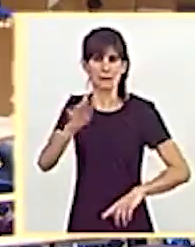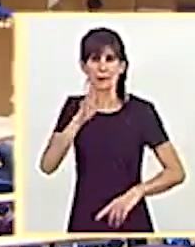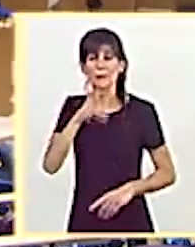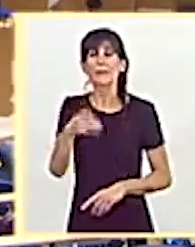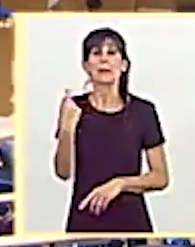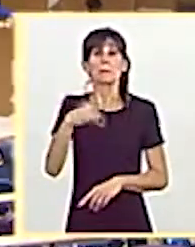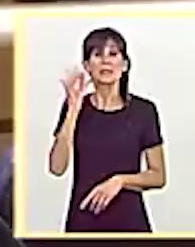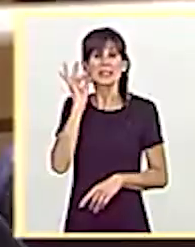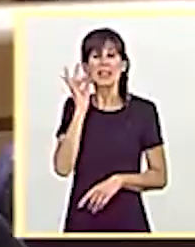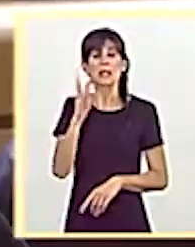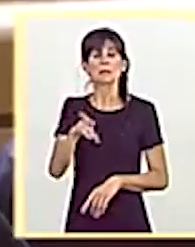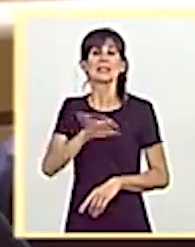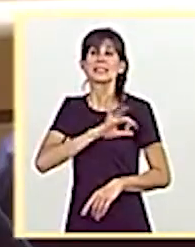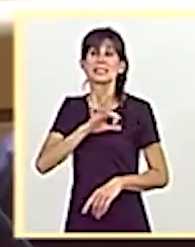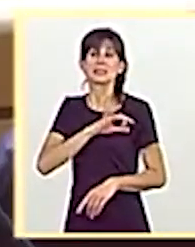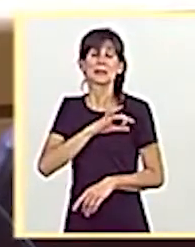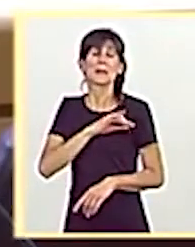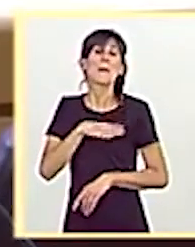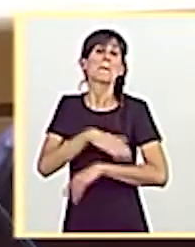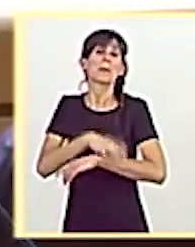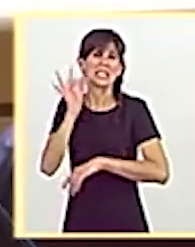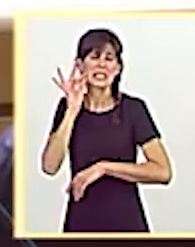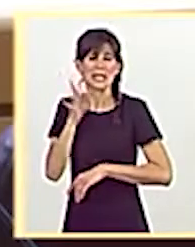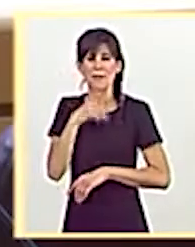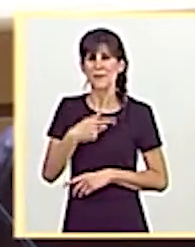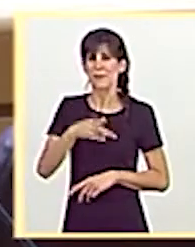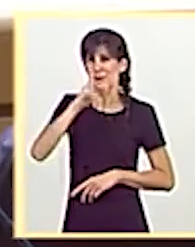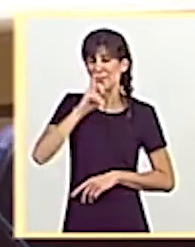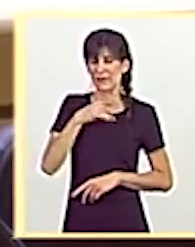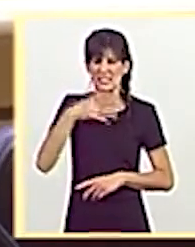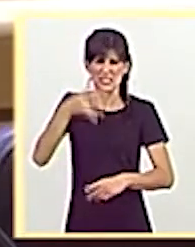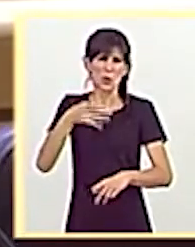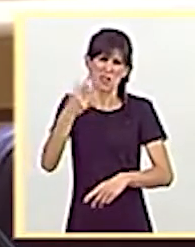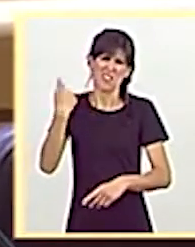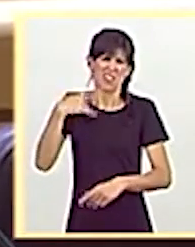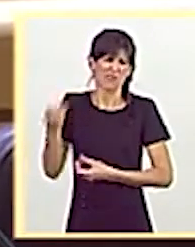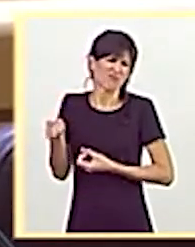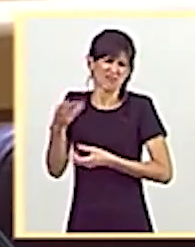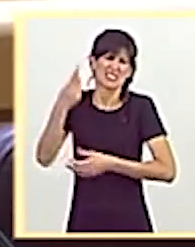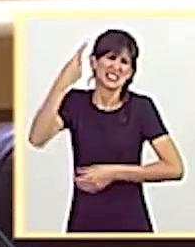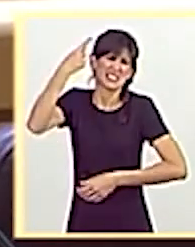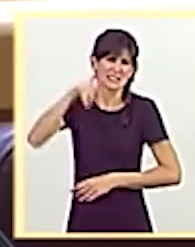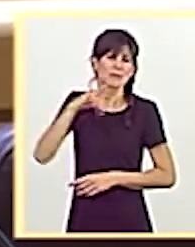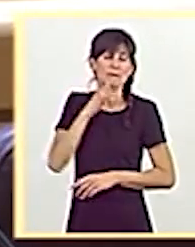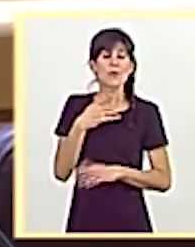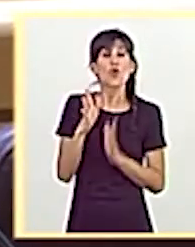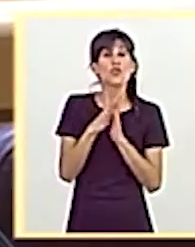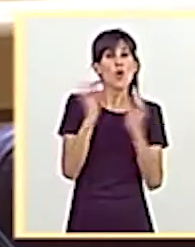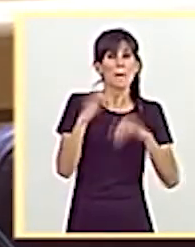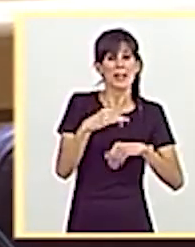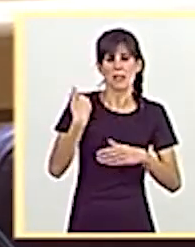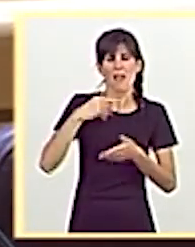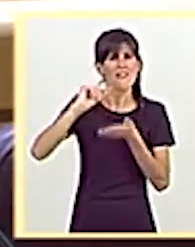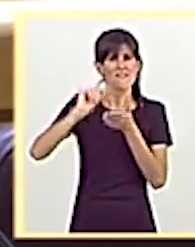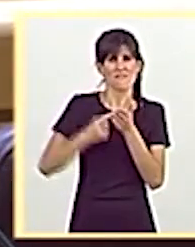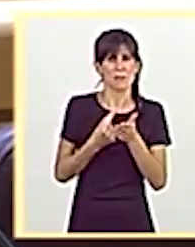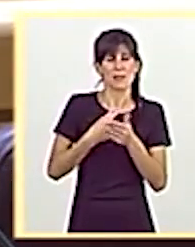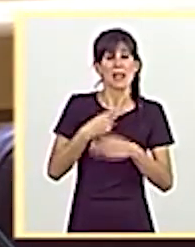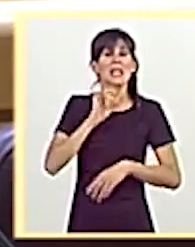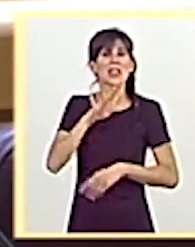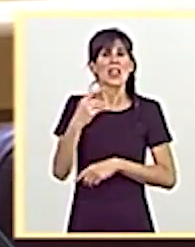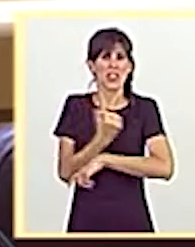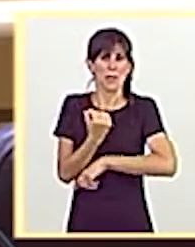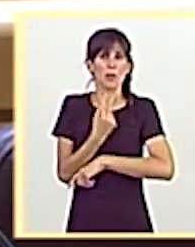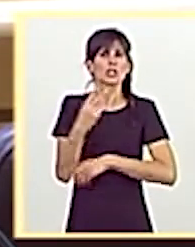Presidenta, señor ministro, le recordamos, aunque seguramente está informado, que dicho convenio se firmó el pasado 15 de diciembre